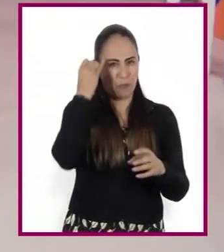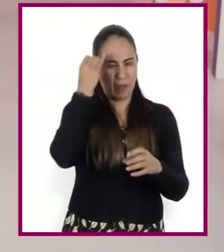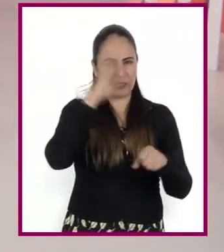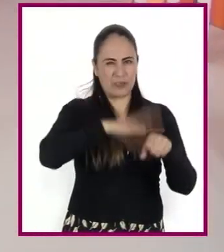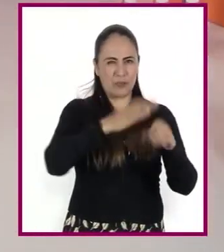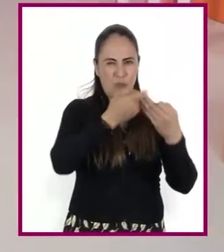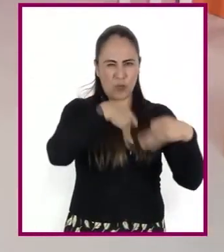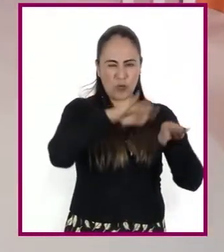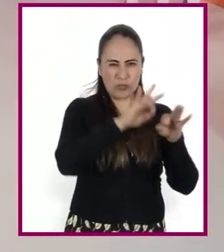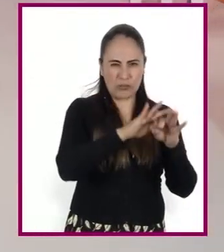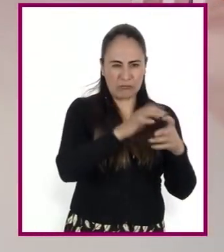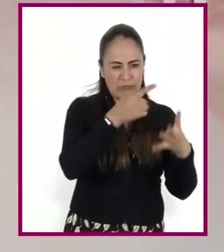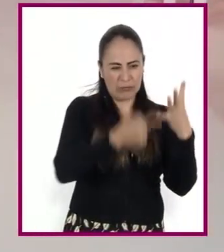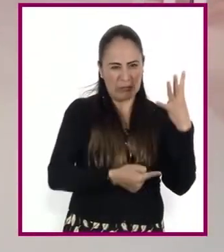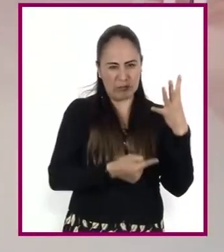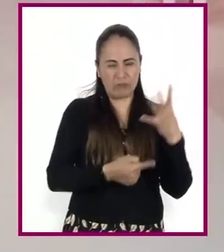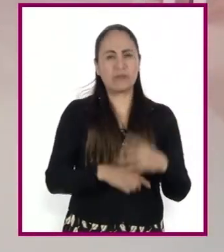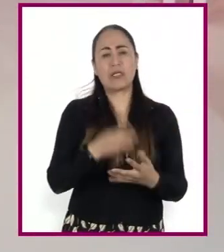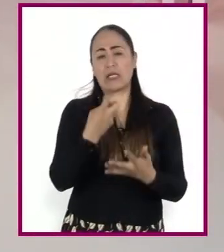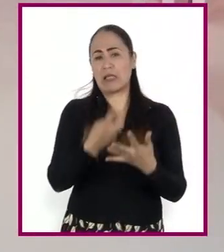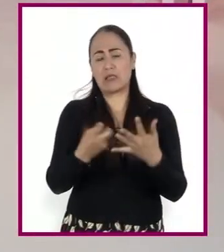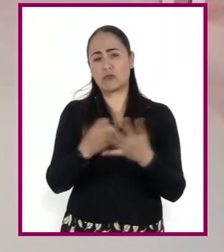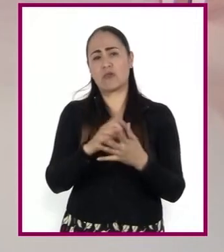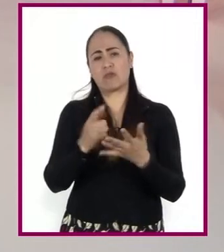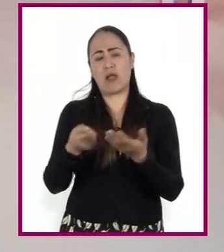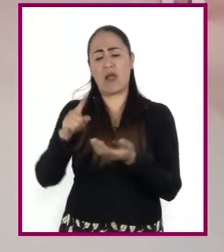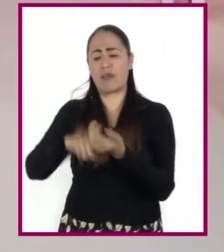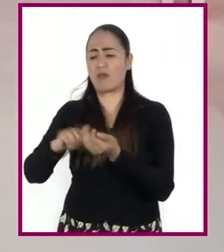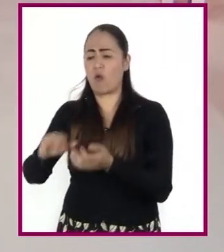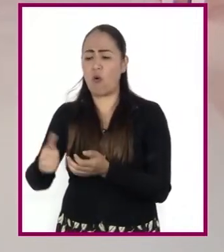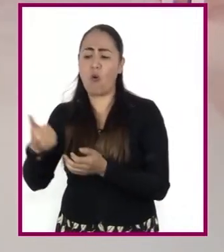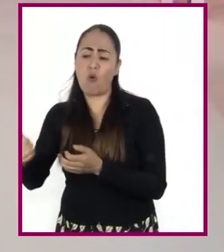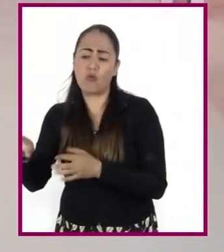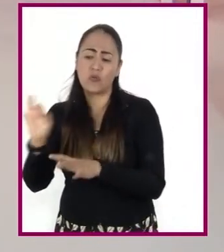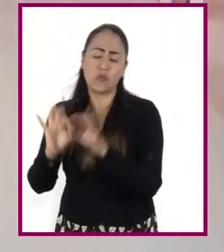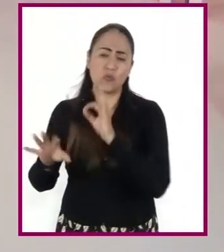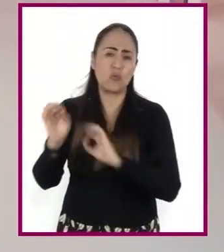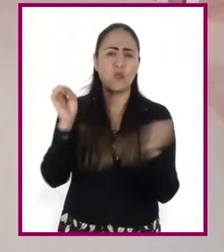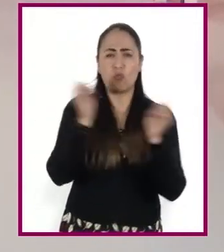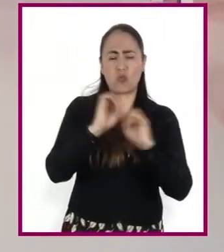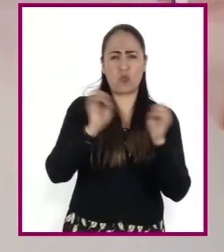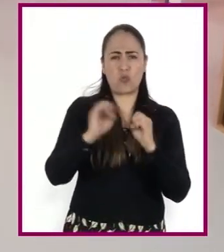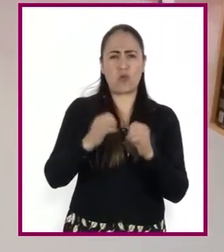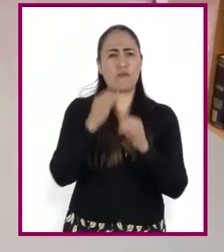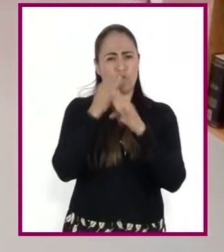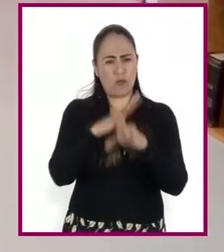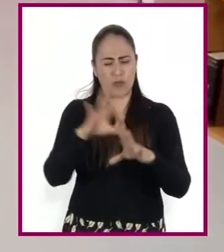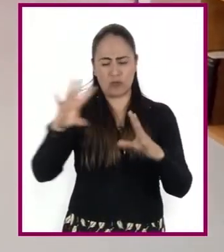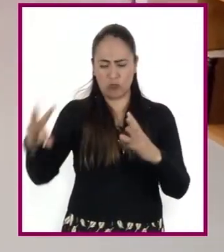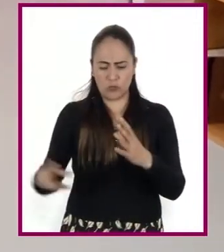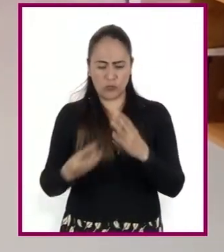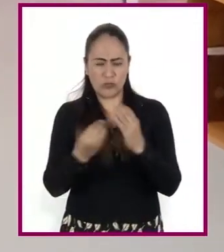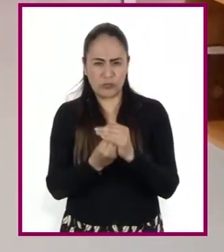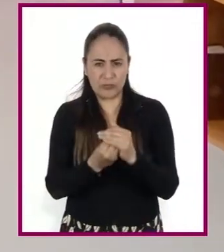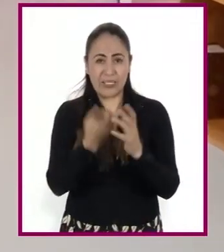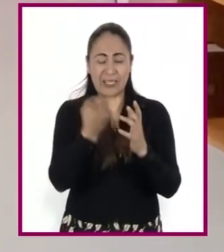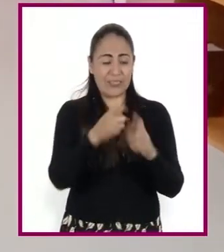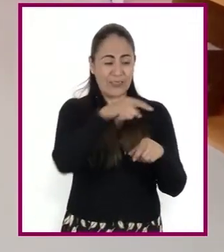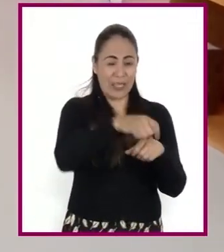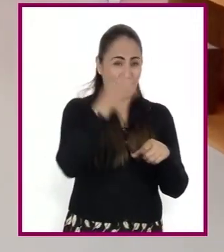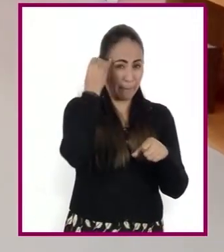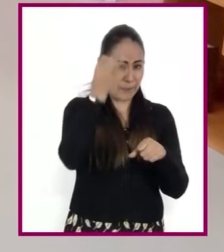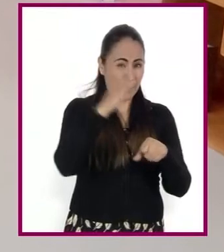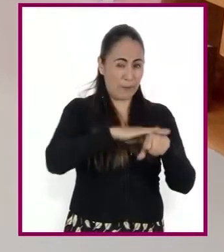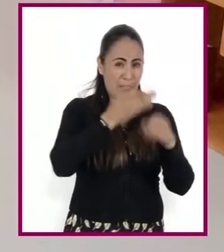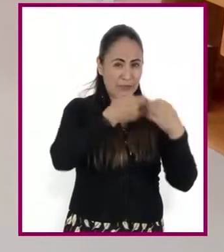aborda, no ha sido nunca tratado y su contenido no depende de otras fuentes. Y las fuentes complementarias son una ampliación de los